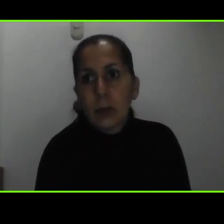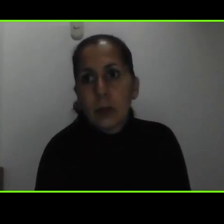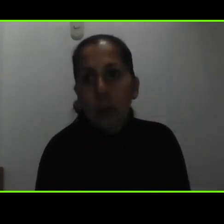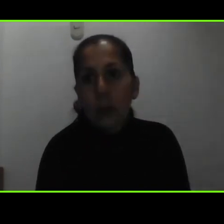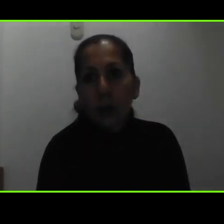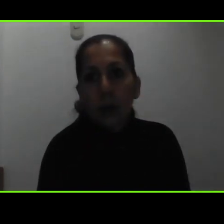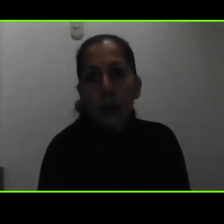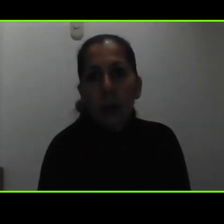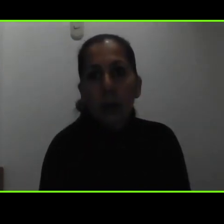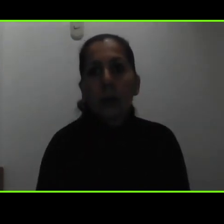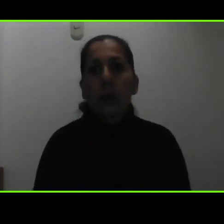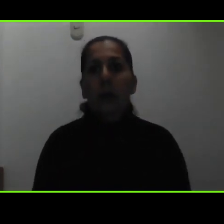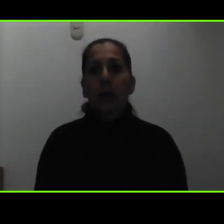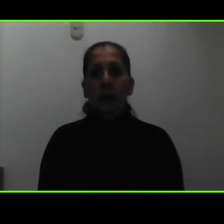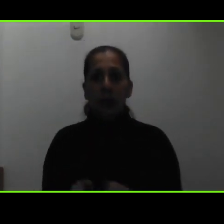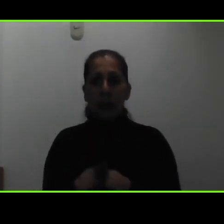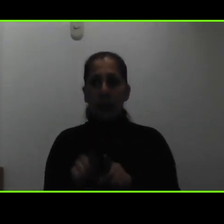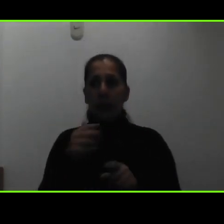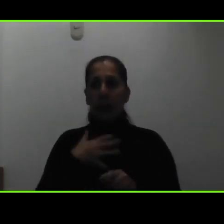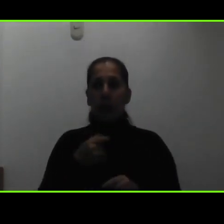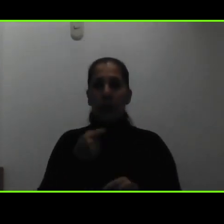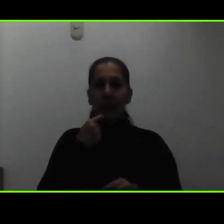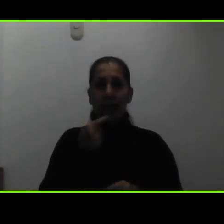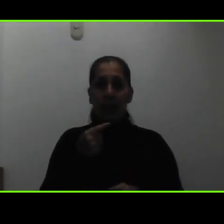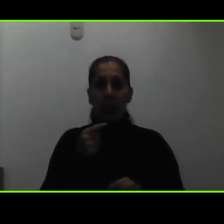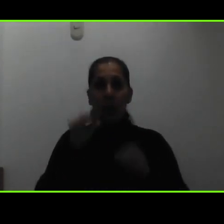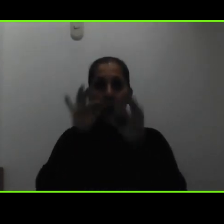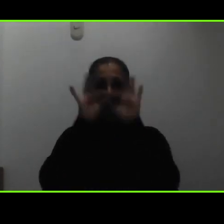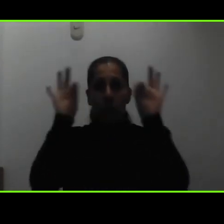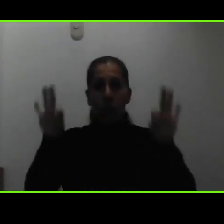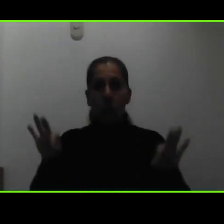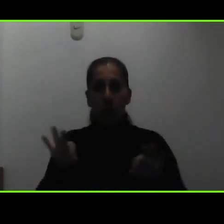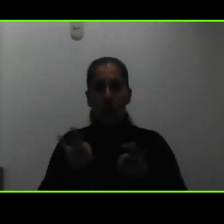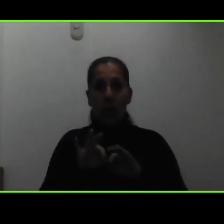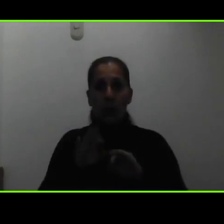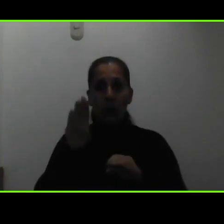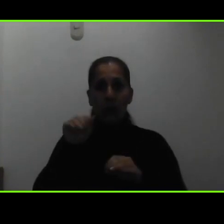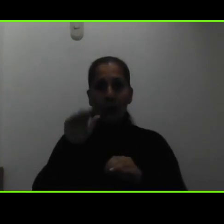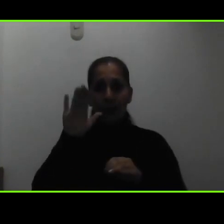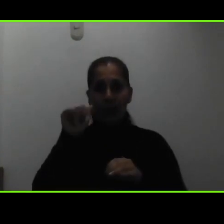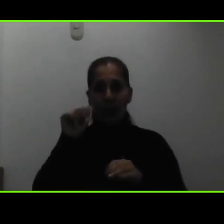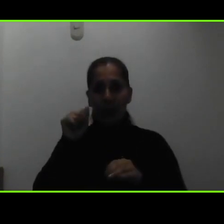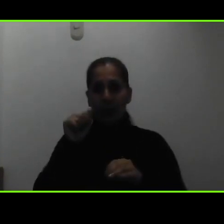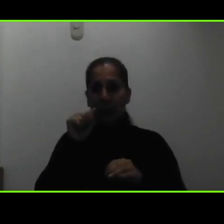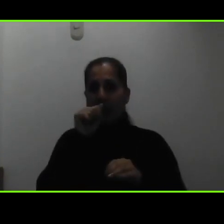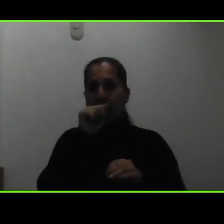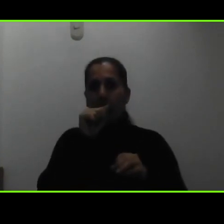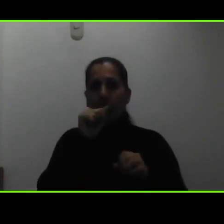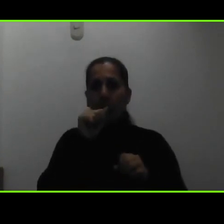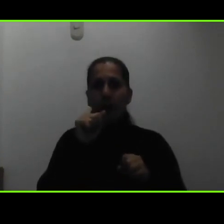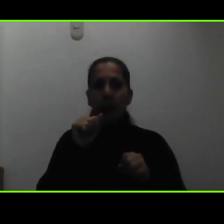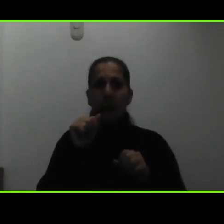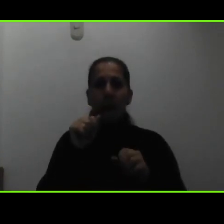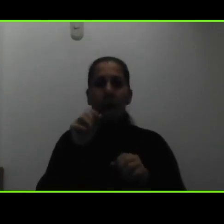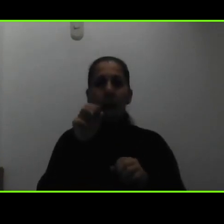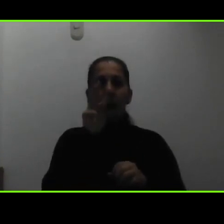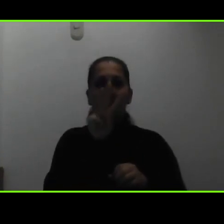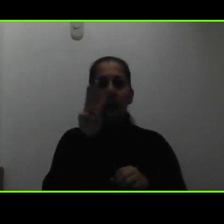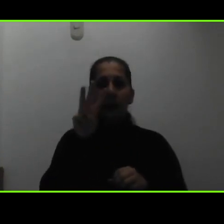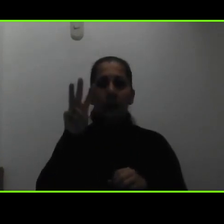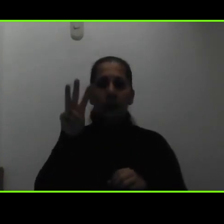reiterarles que el formulario de becas se va a encontrar disponible en www.unet